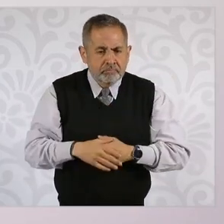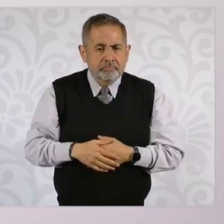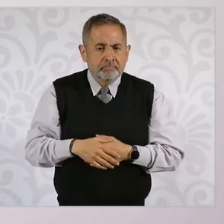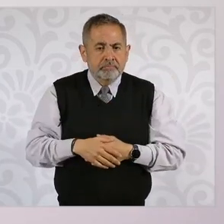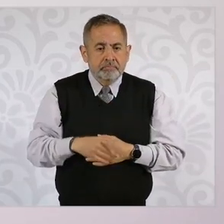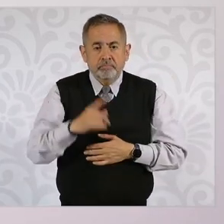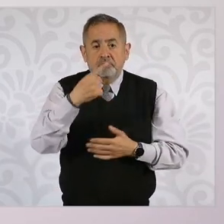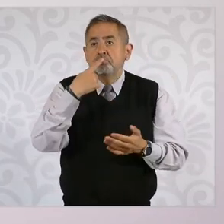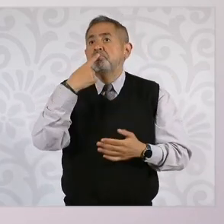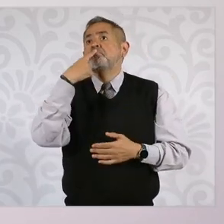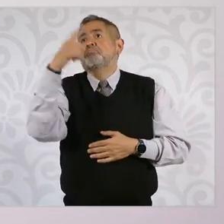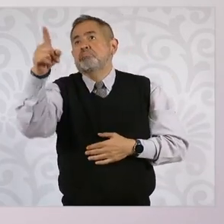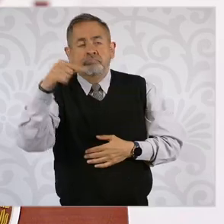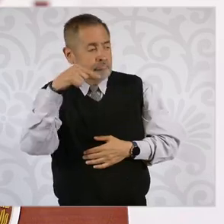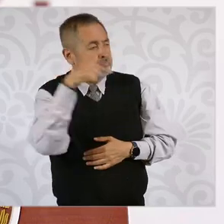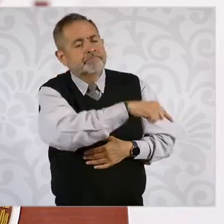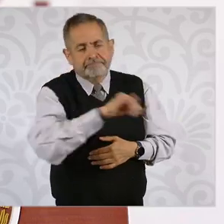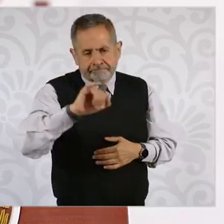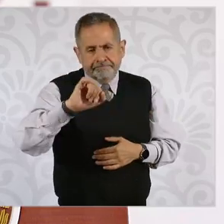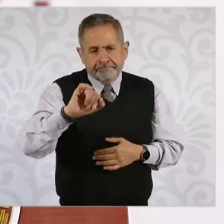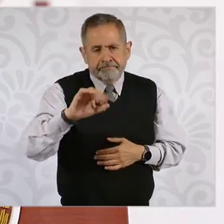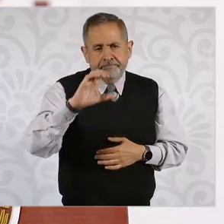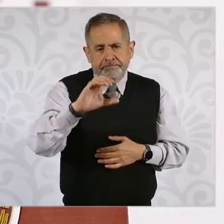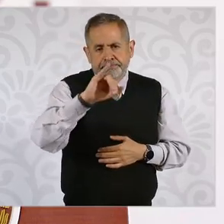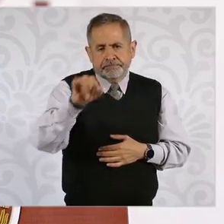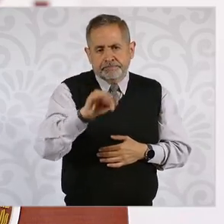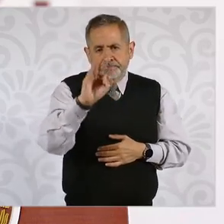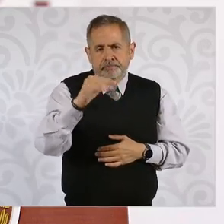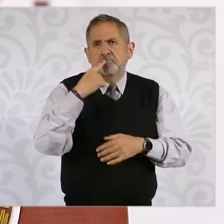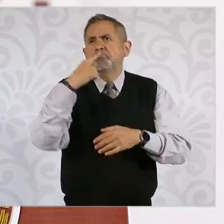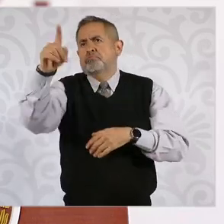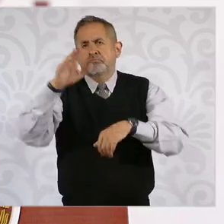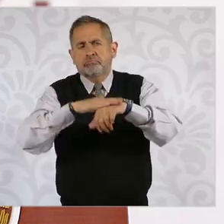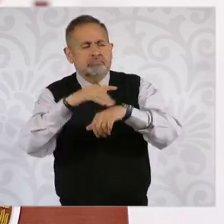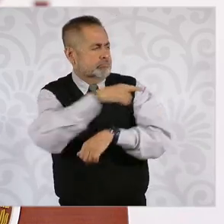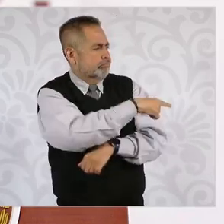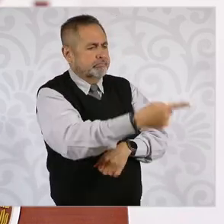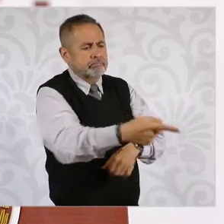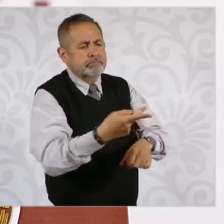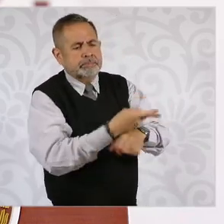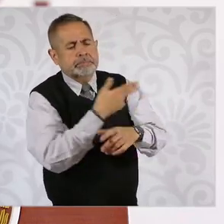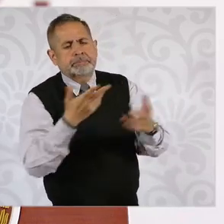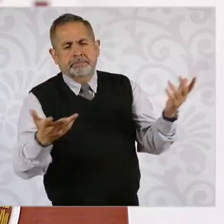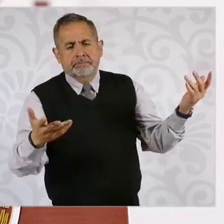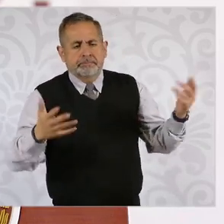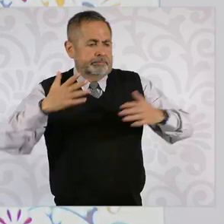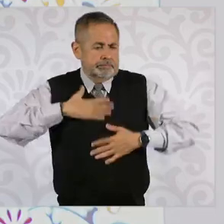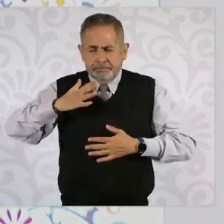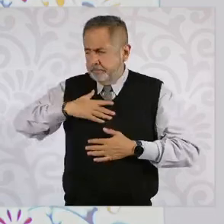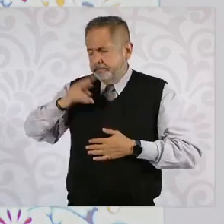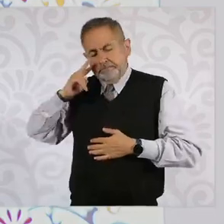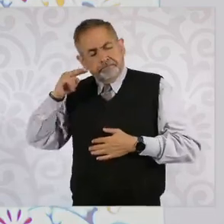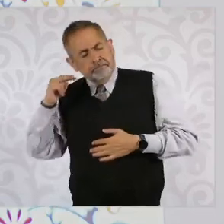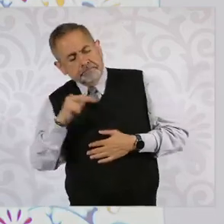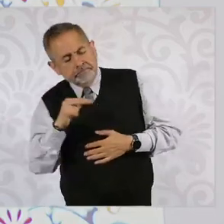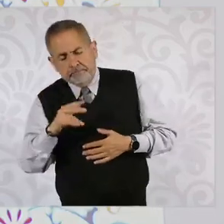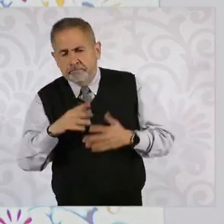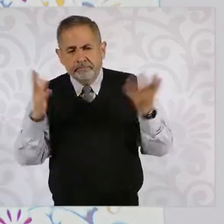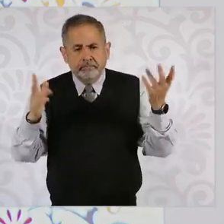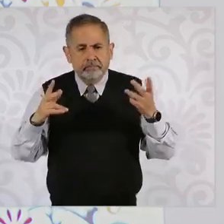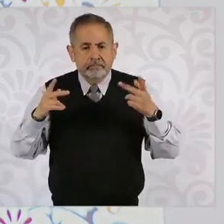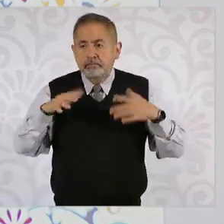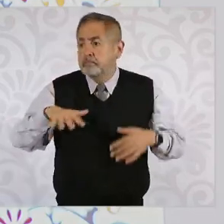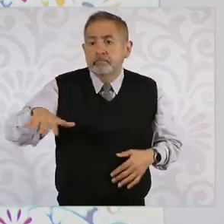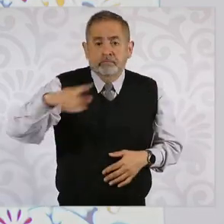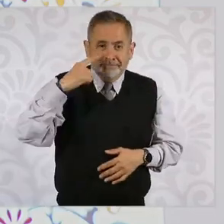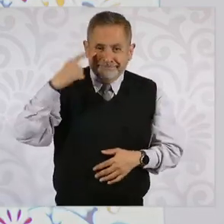ponemos una queja en el Consejo de la Judicatura. ¿Por qué? Porque desde nuestro punto de vista, además es público